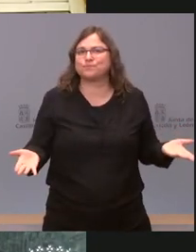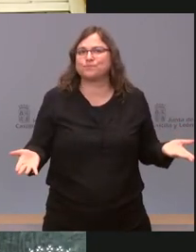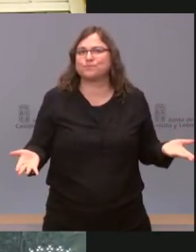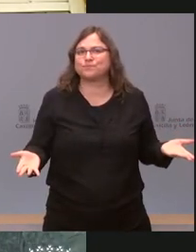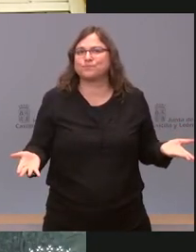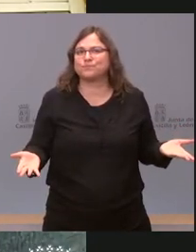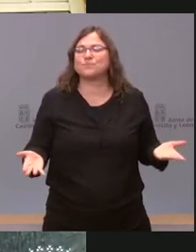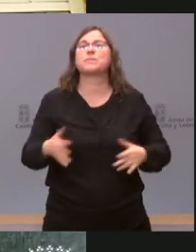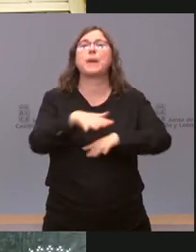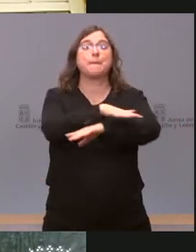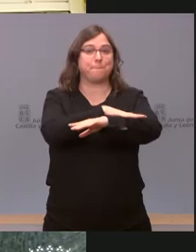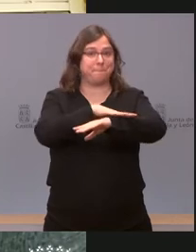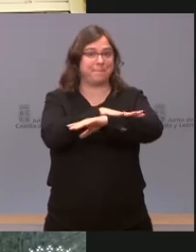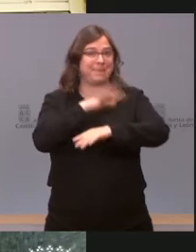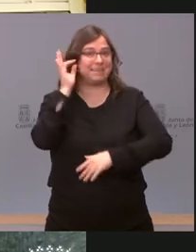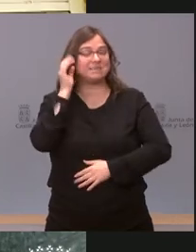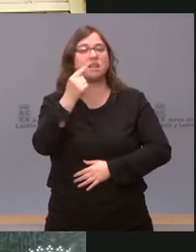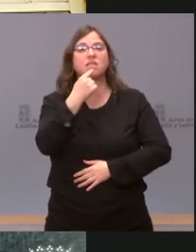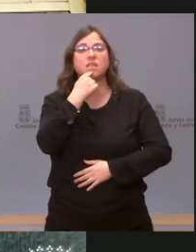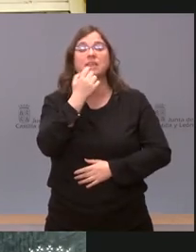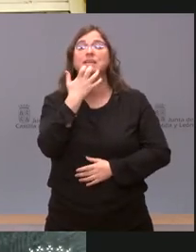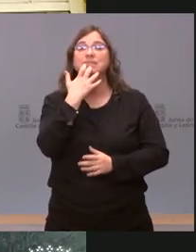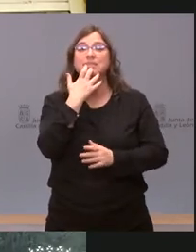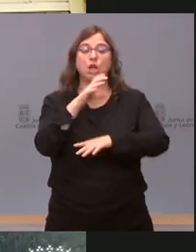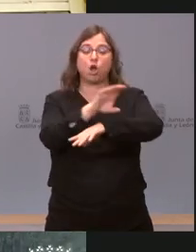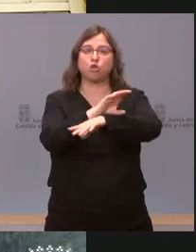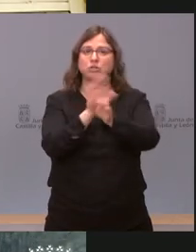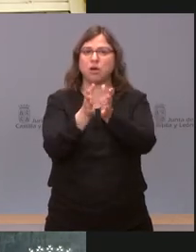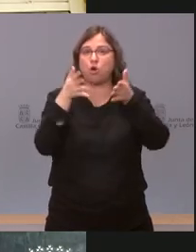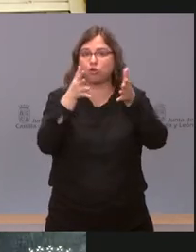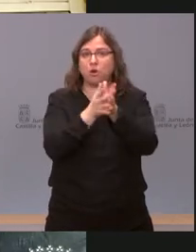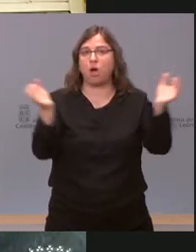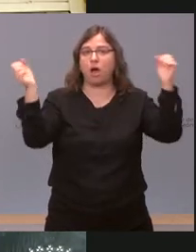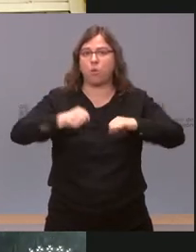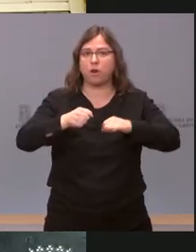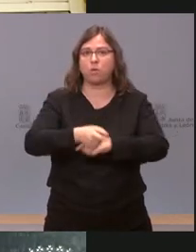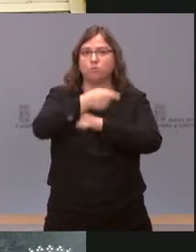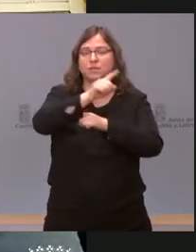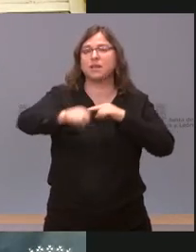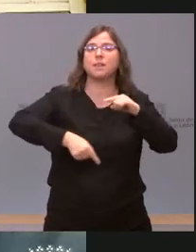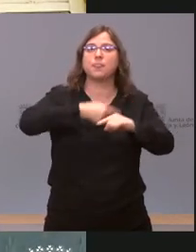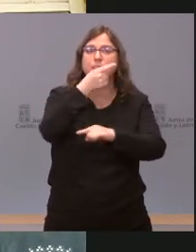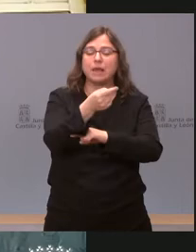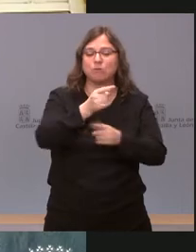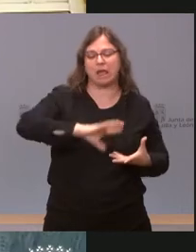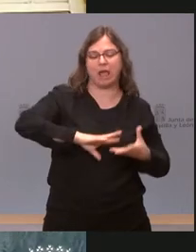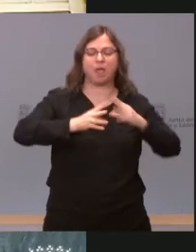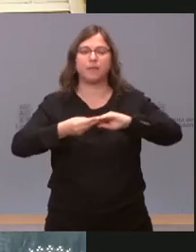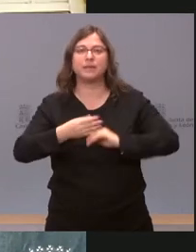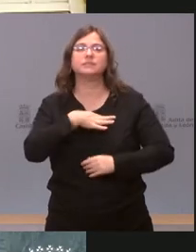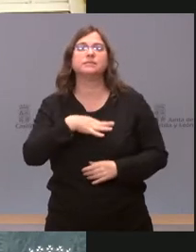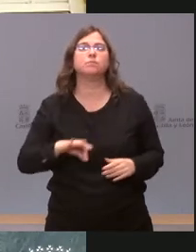La ministra planteó que lo que se acuerda en el Consejo es un marco que luego ustedes pueden amoldar a lo que quieran.